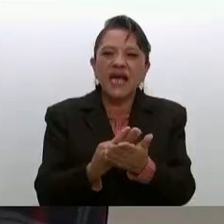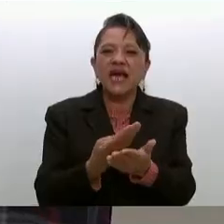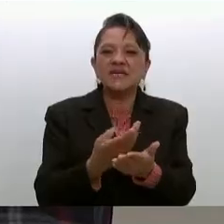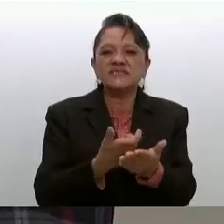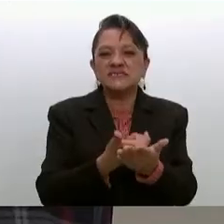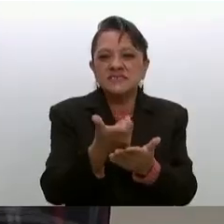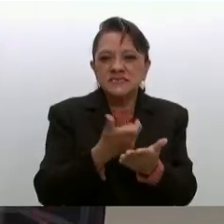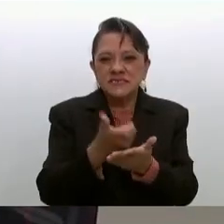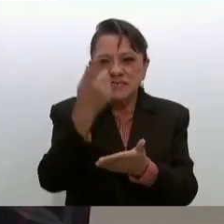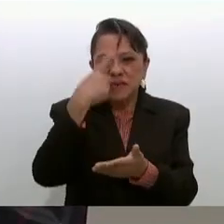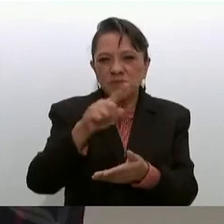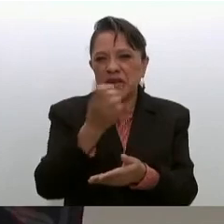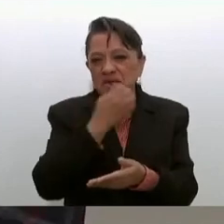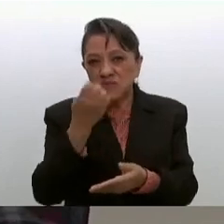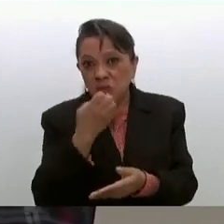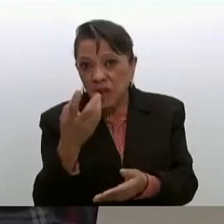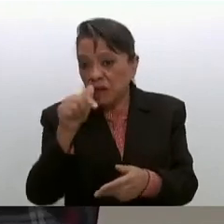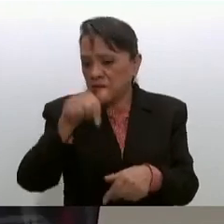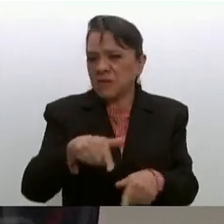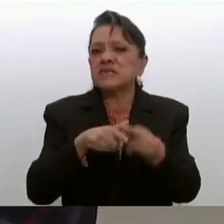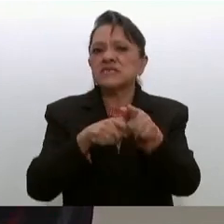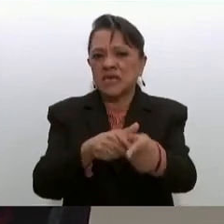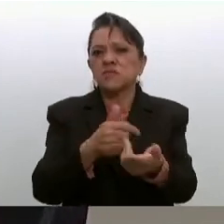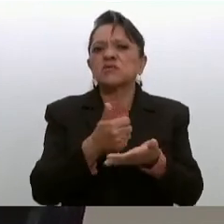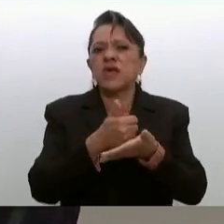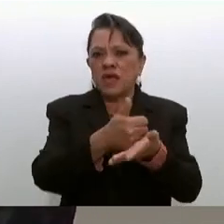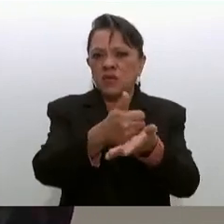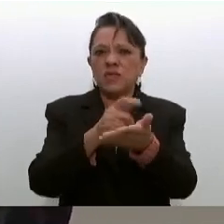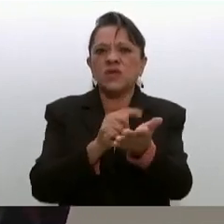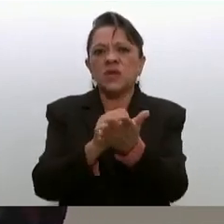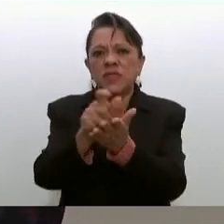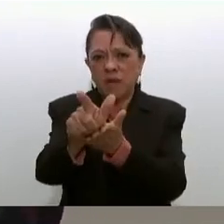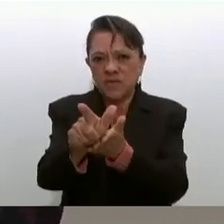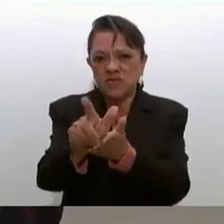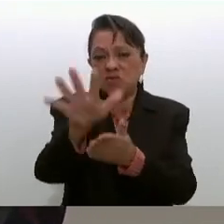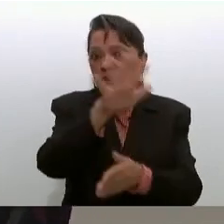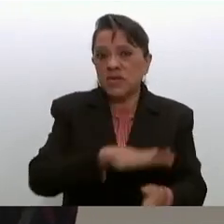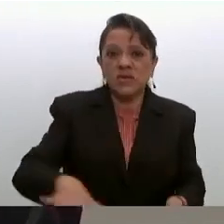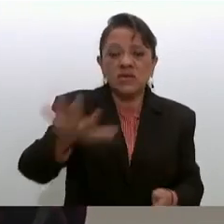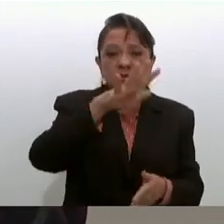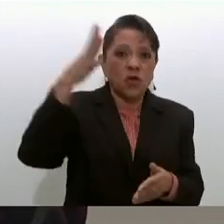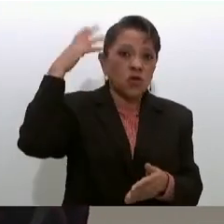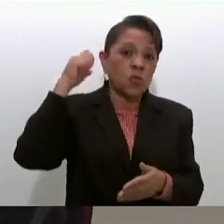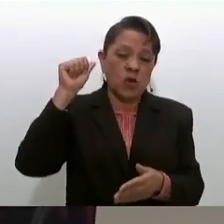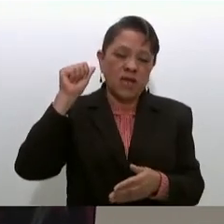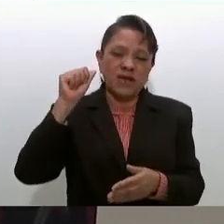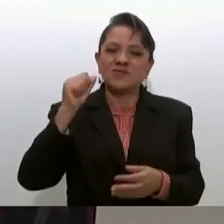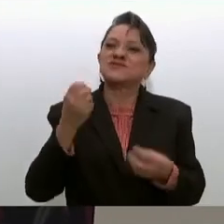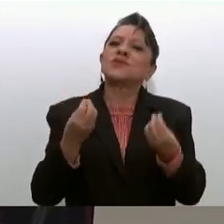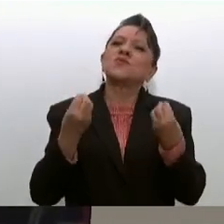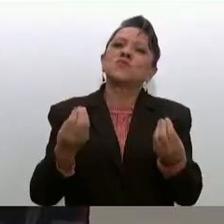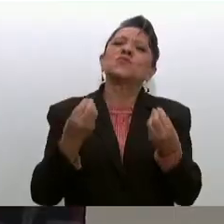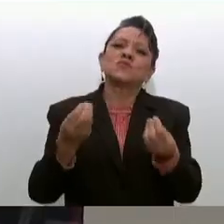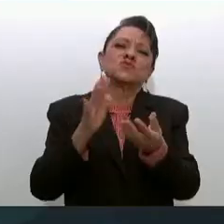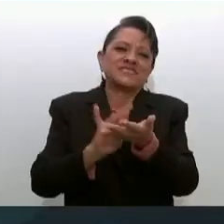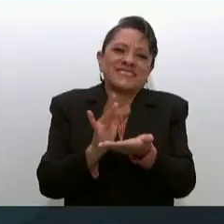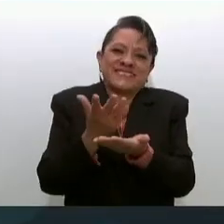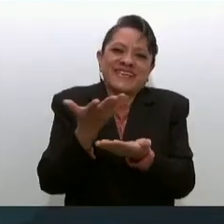ayudando en Temisco y en todo Morelos y muchas gracias al personal